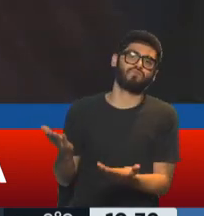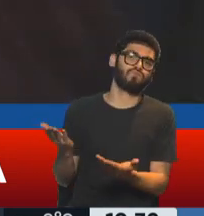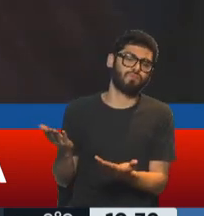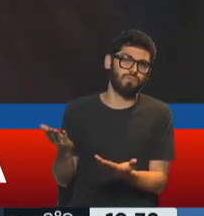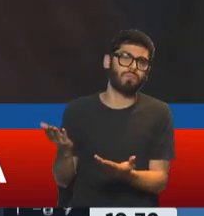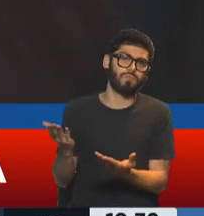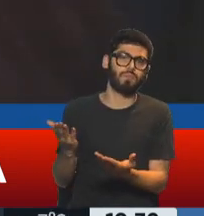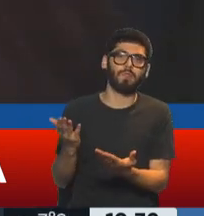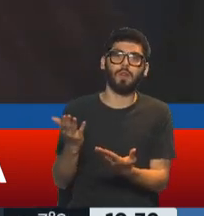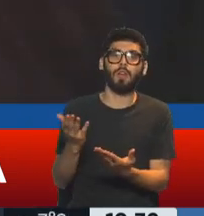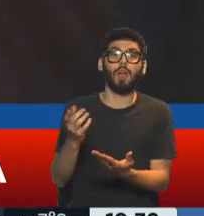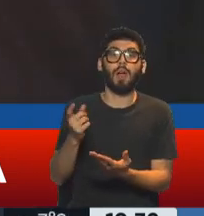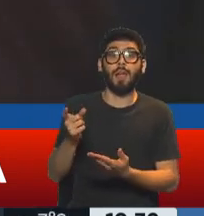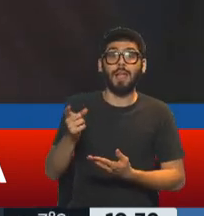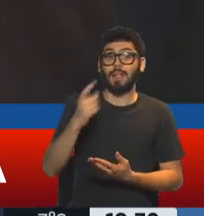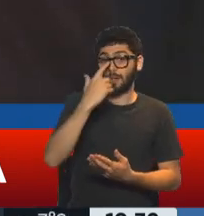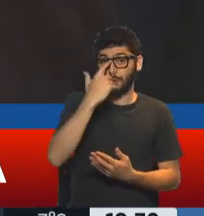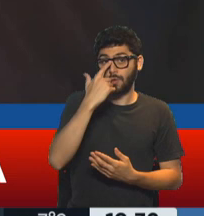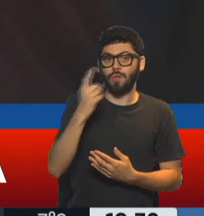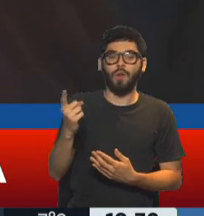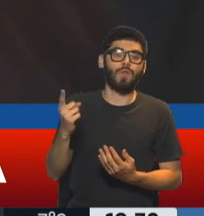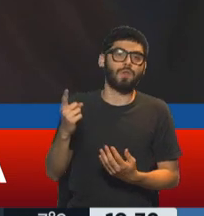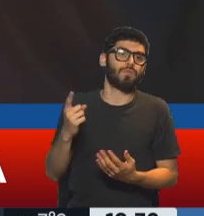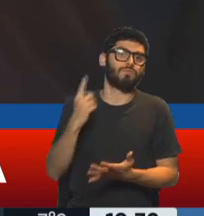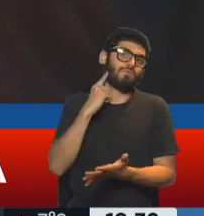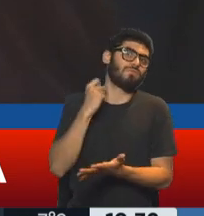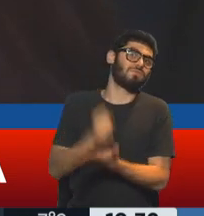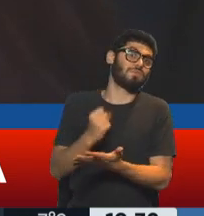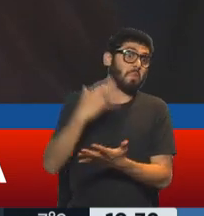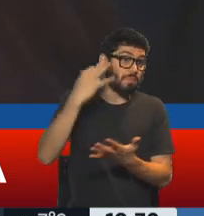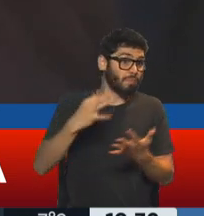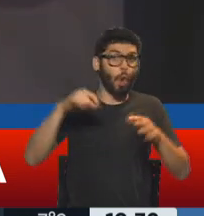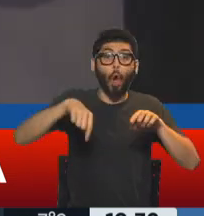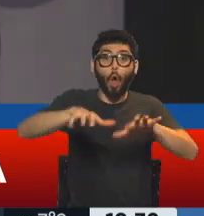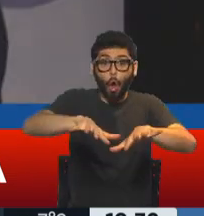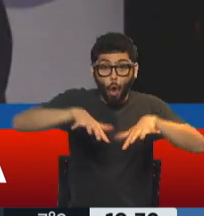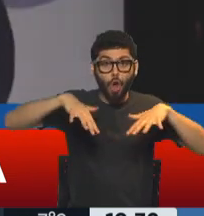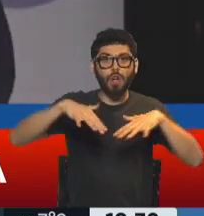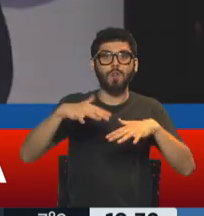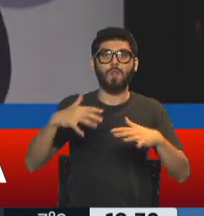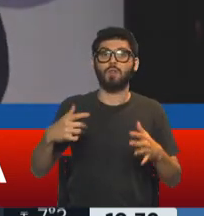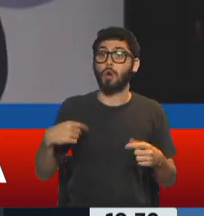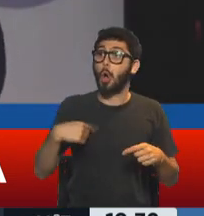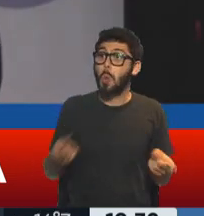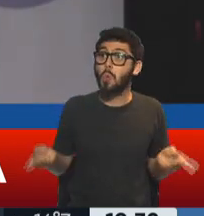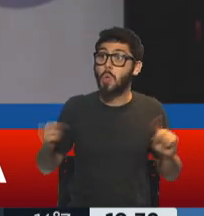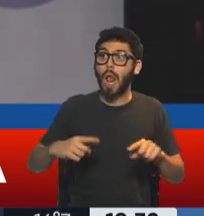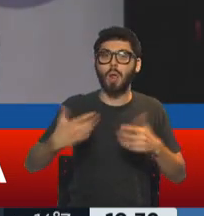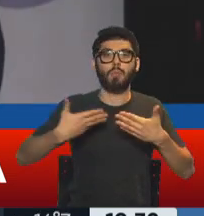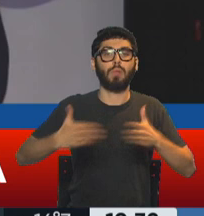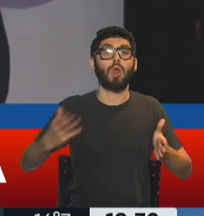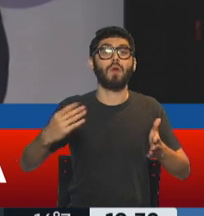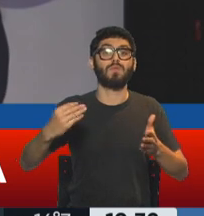humano, lo que nos deja a todos, y lo que implica que este auditorio, hoy vuelva a cobrar vida, porque los